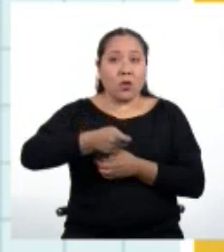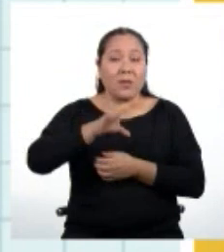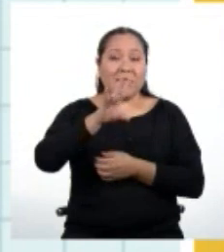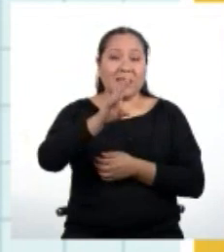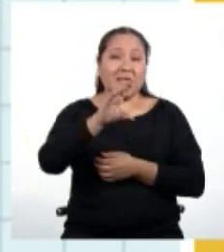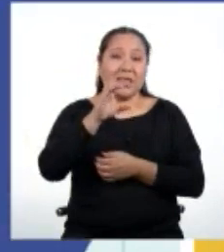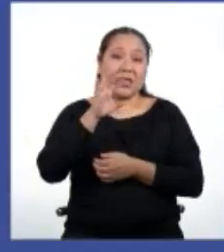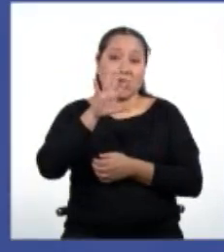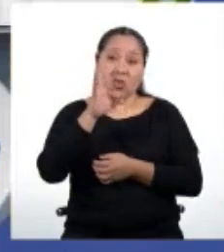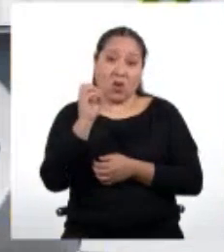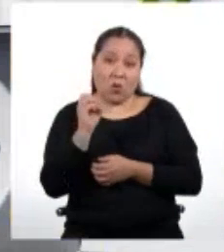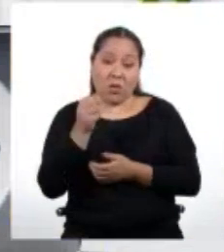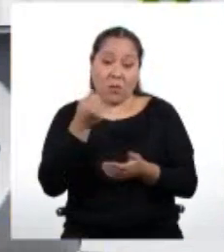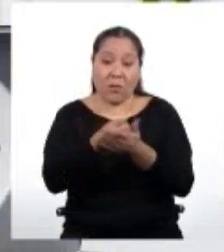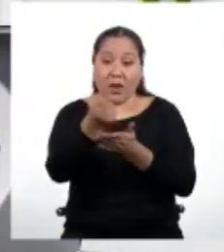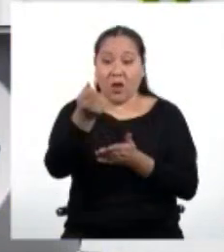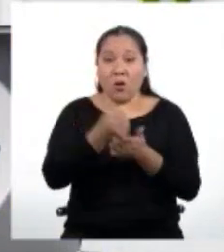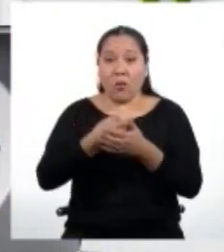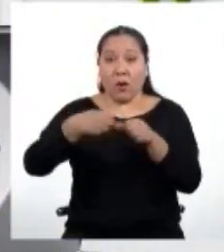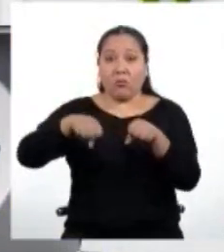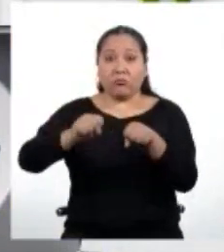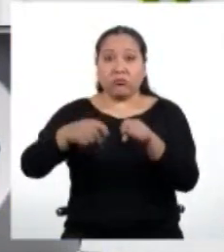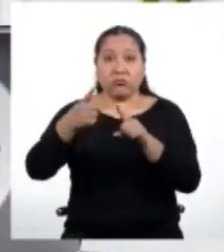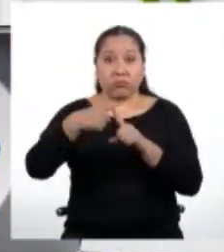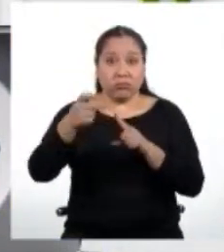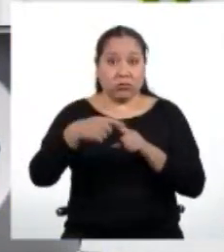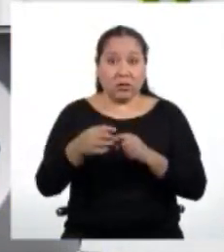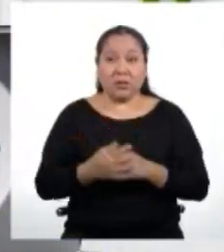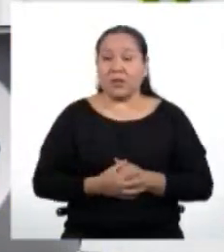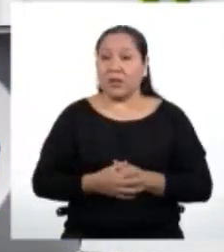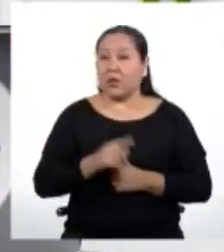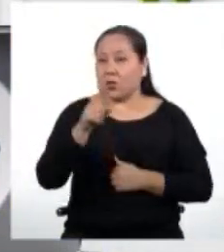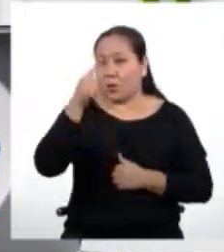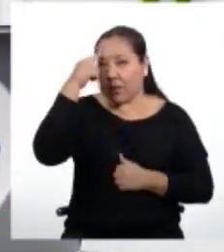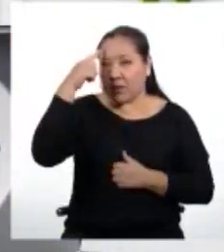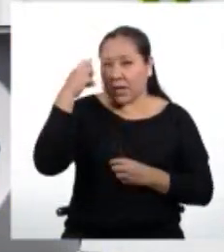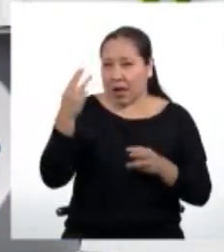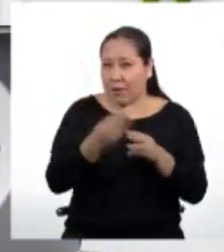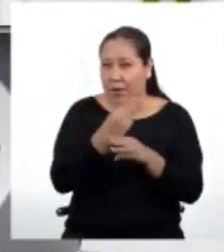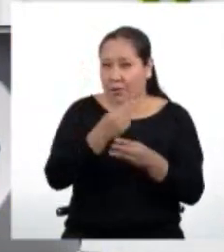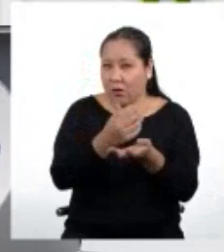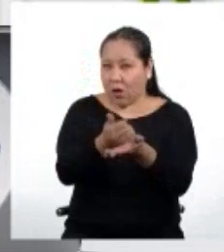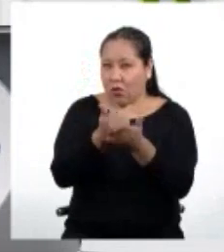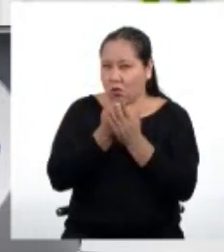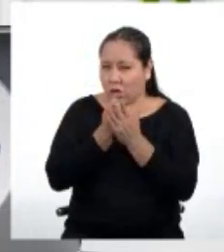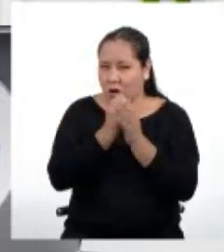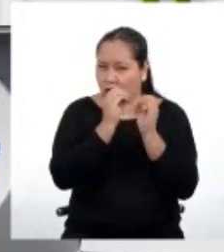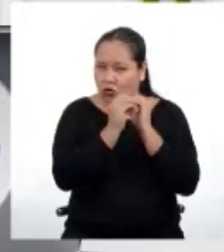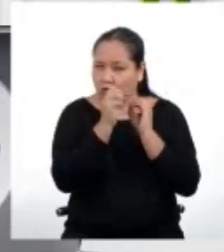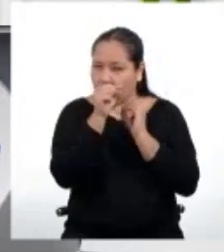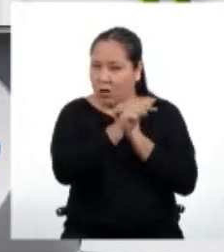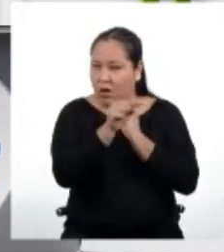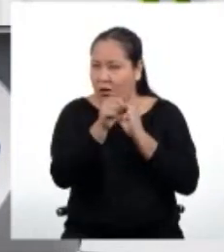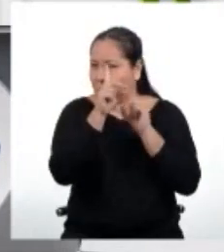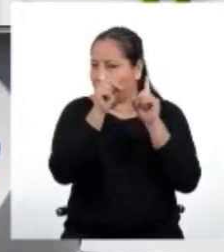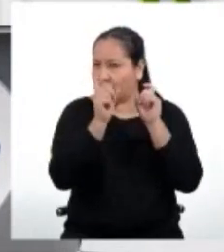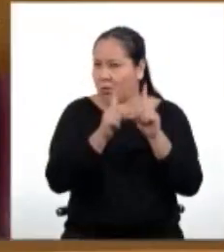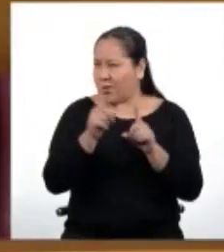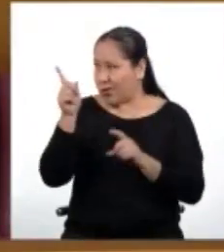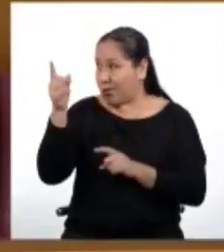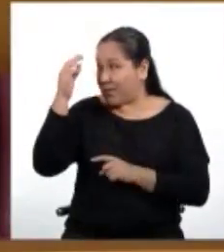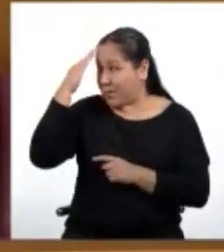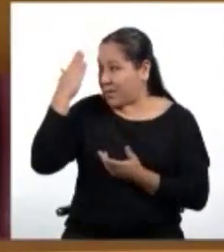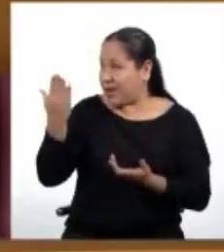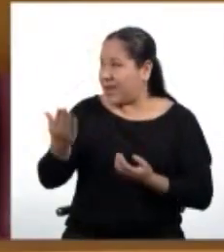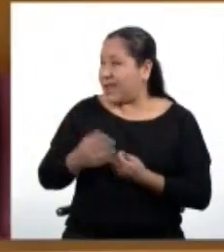comprar una motocar? Amigas y amigos, ¿ustedes creen que la matemática podrá ayudarnos a resolver las interrogantes? ¿Qué cree usted, profesor?